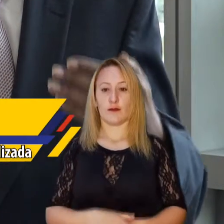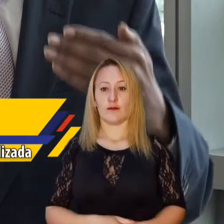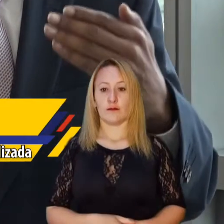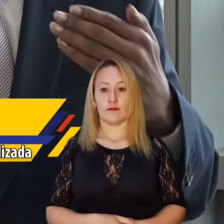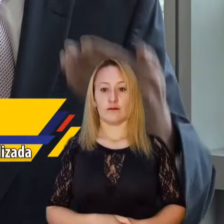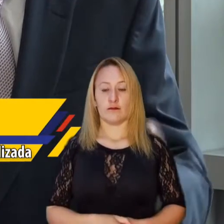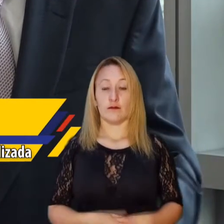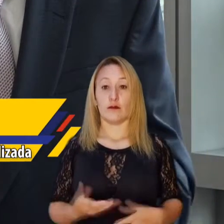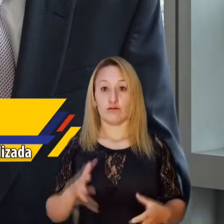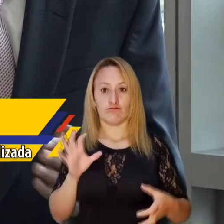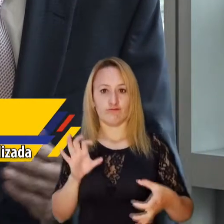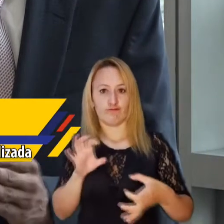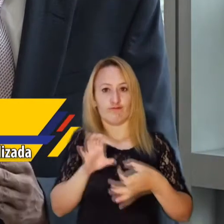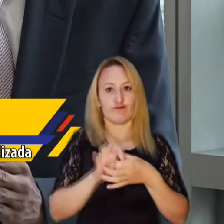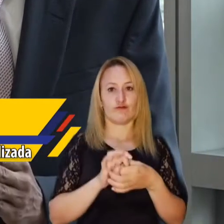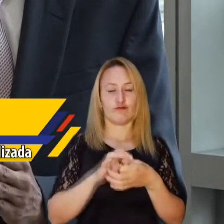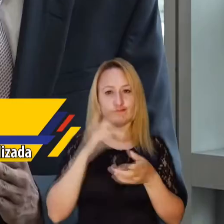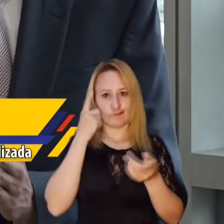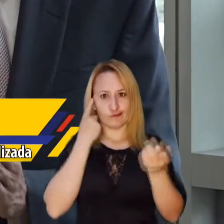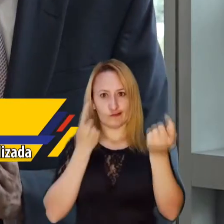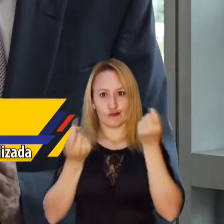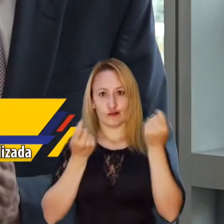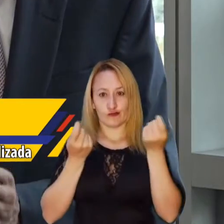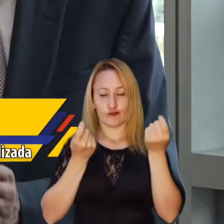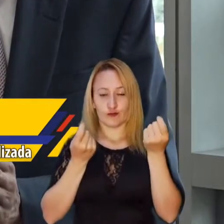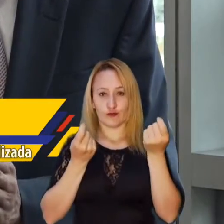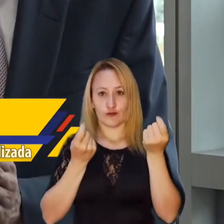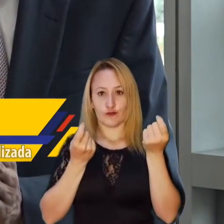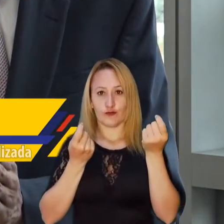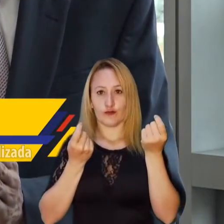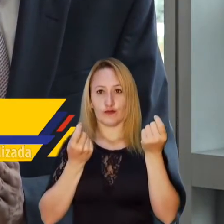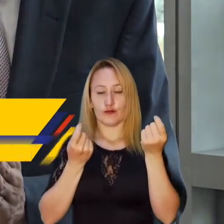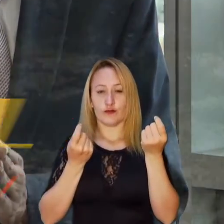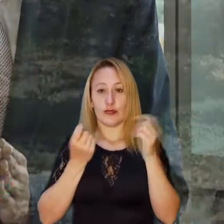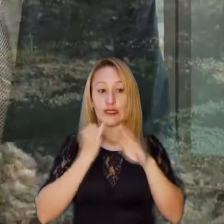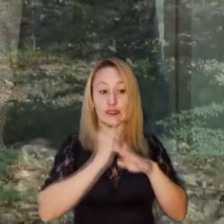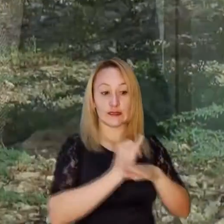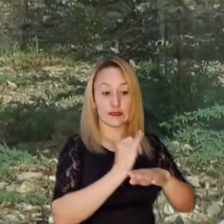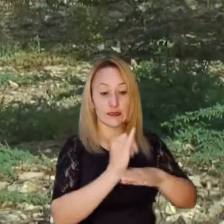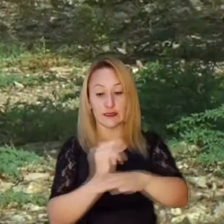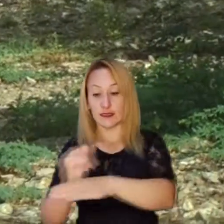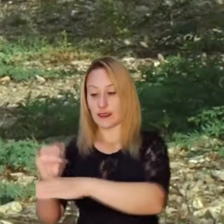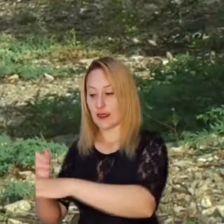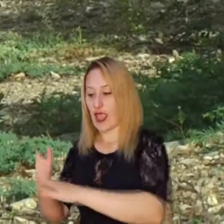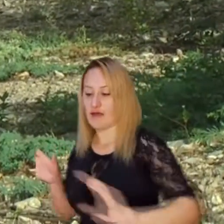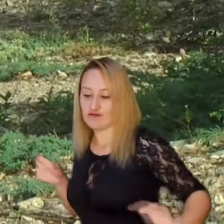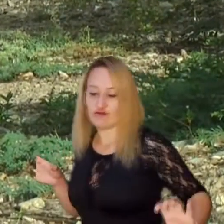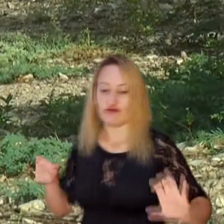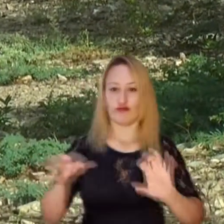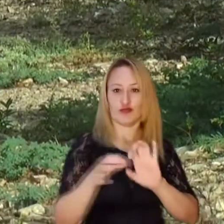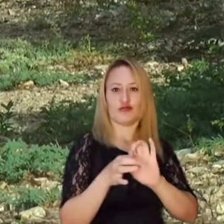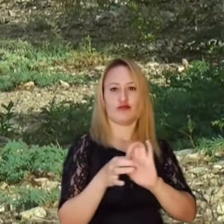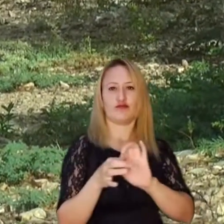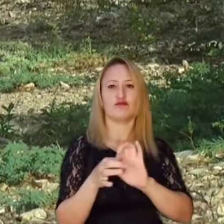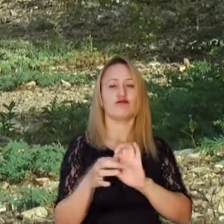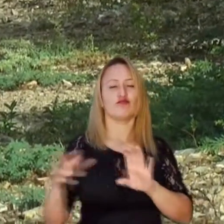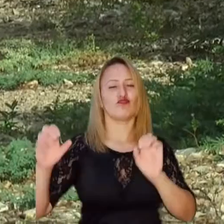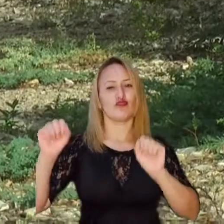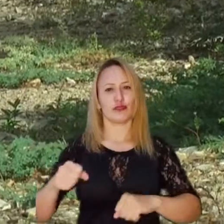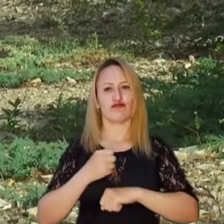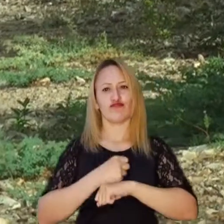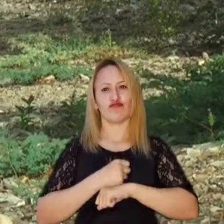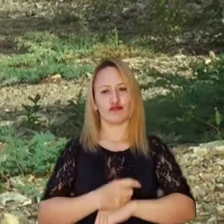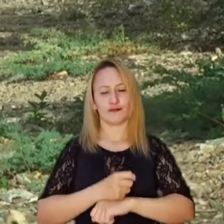con las oficinas de control interno o quien haga sus veces. Es una alianza estratégica